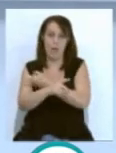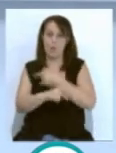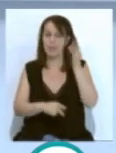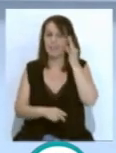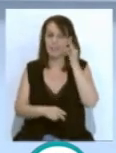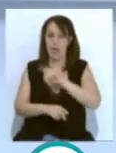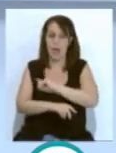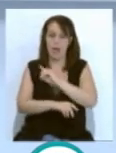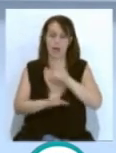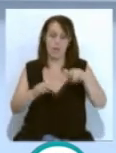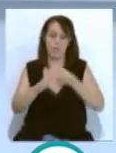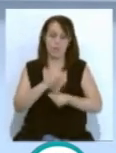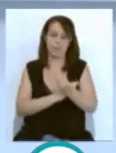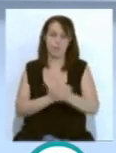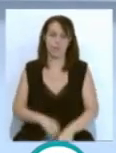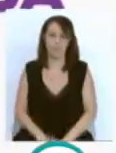gaditanas.